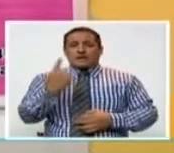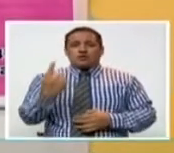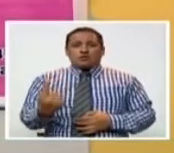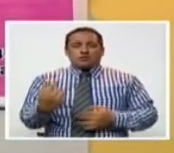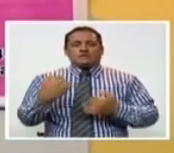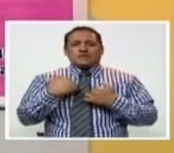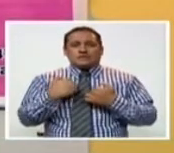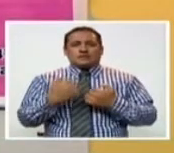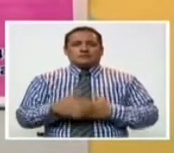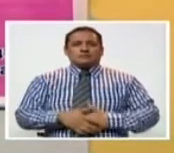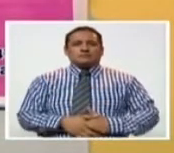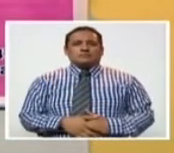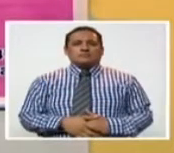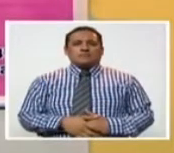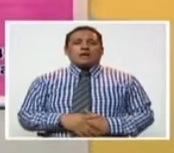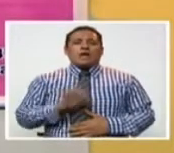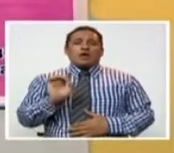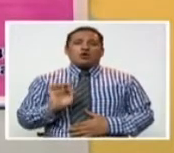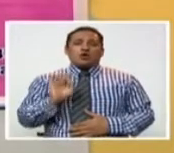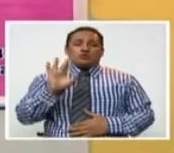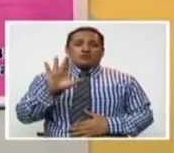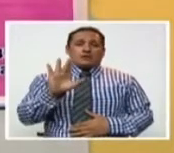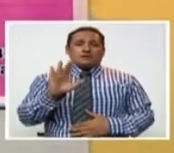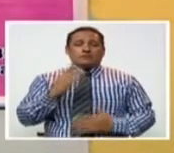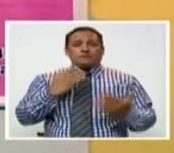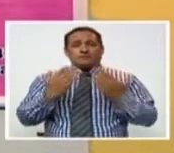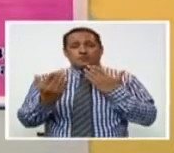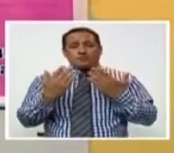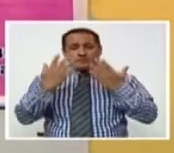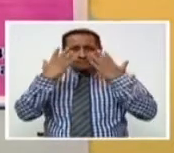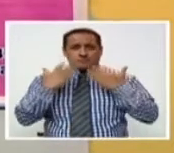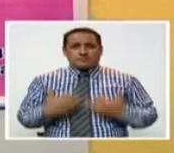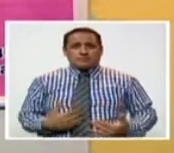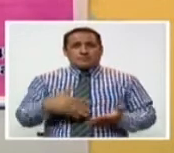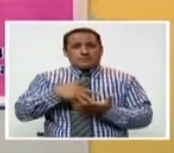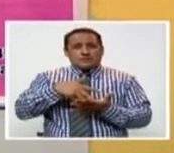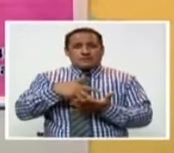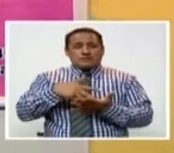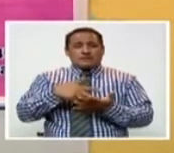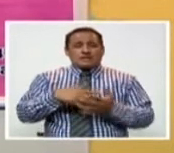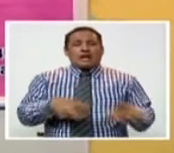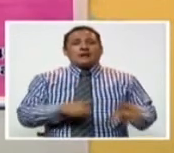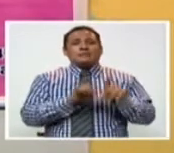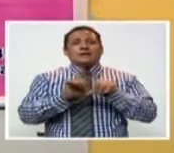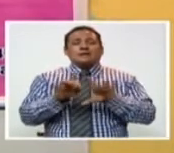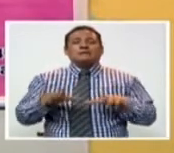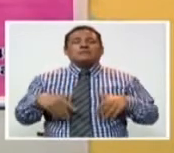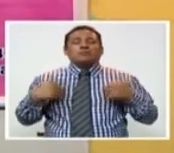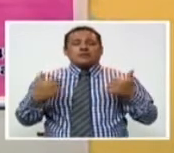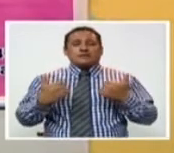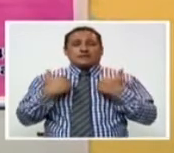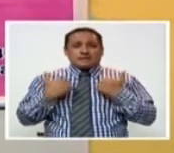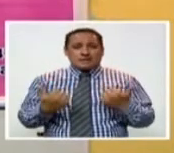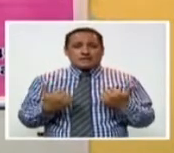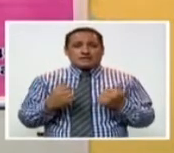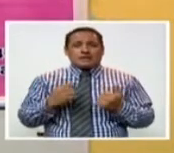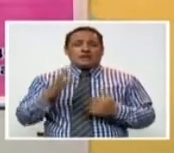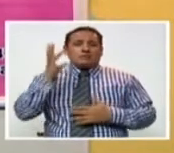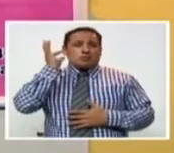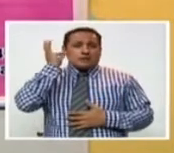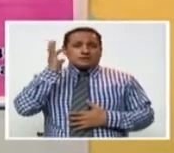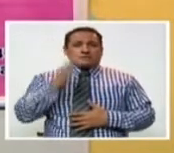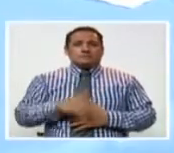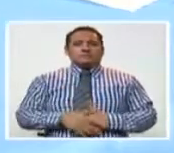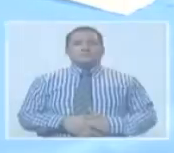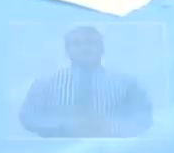hijo la padece. Hay otras deficiencias que también pueden padecerlas las